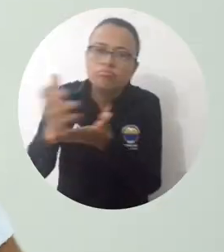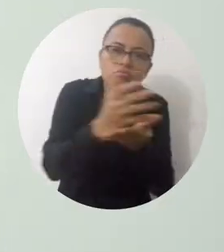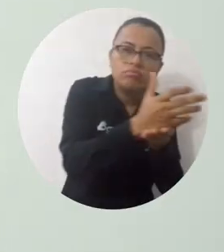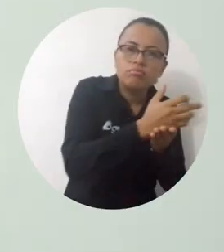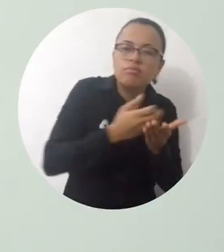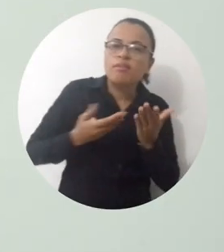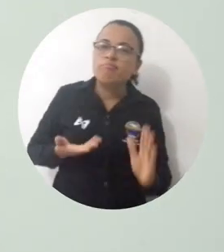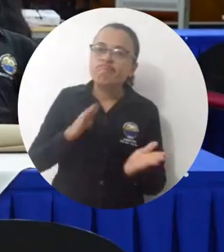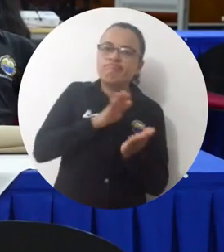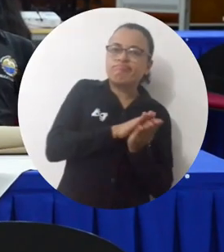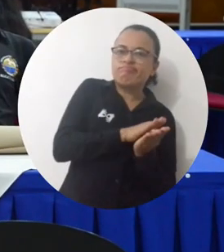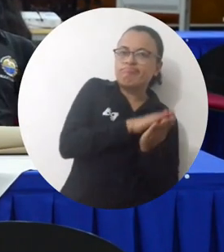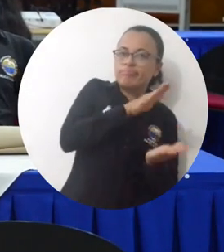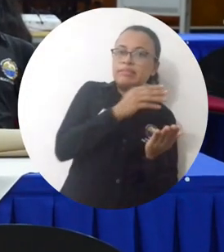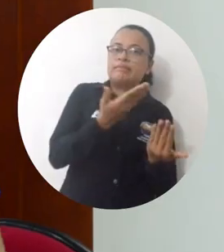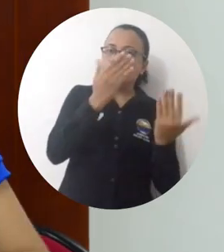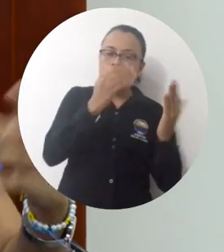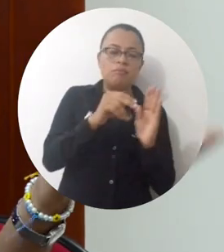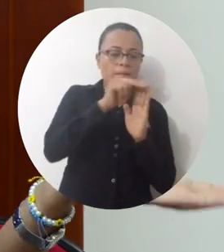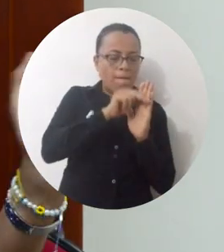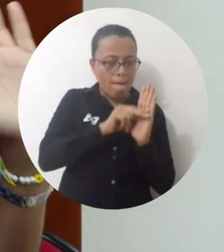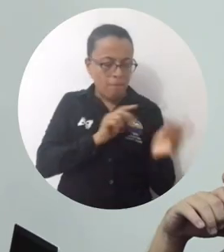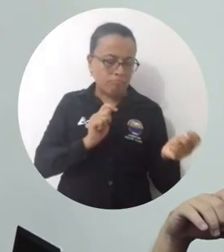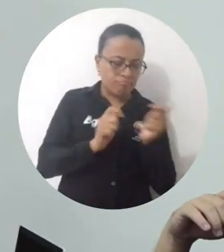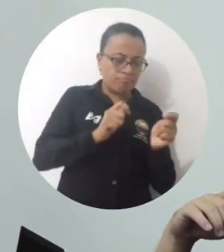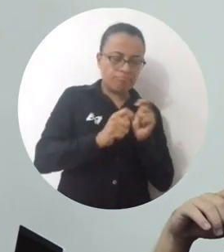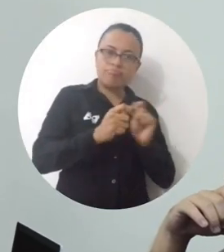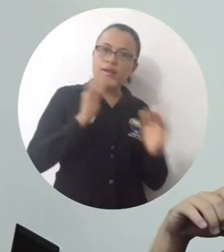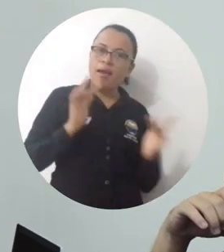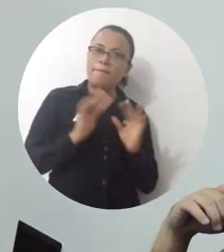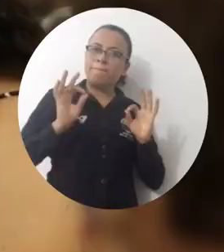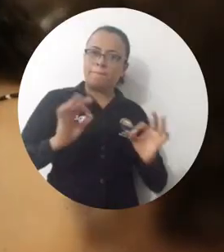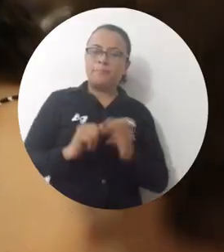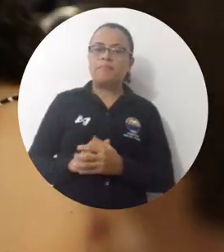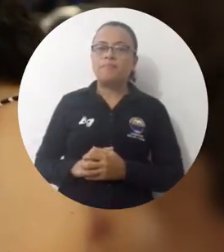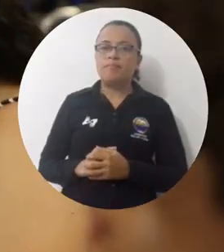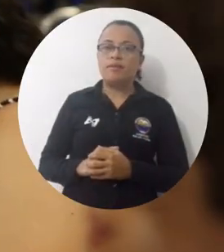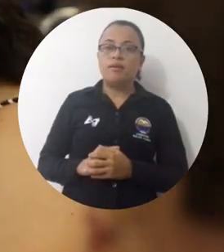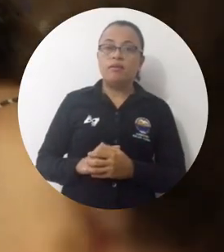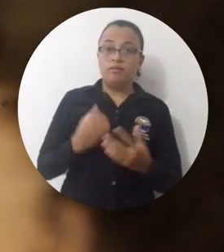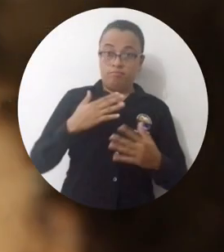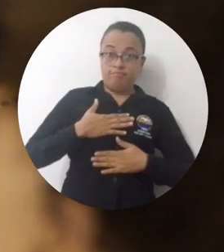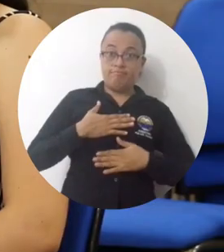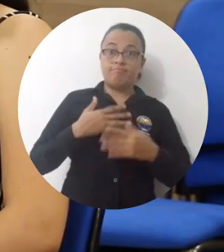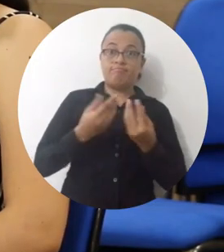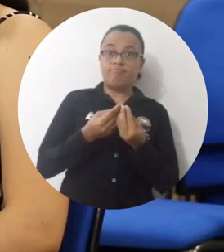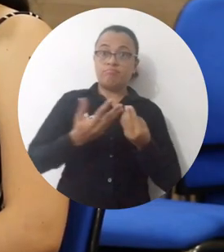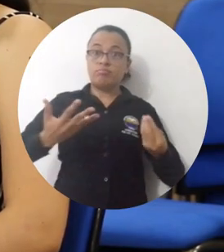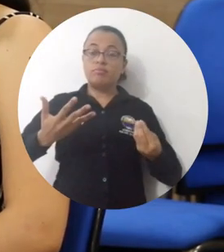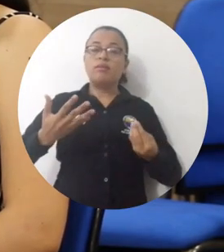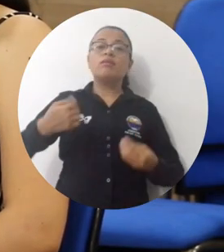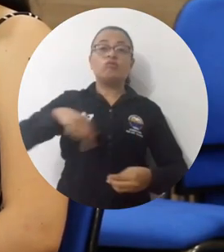se tienen previstas a realizar servirán para ajustar y modernizar la normatividad estudiantil. Como comunidades étnicas nos